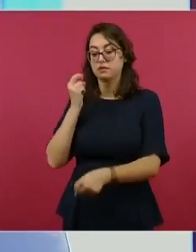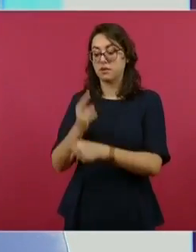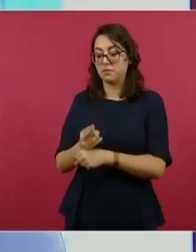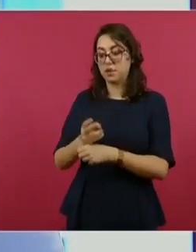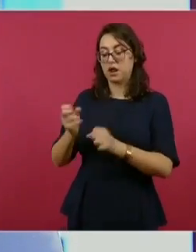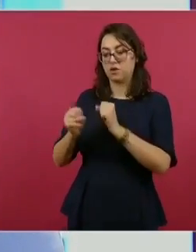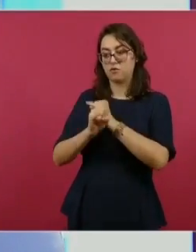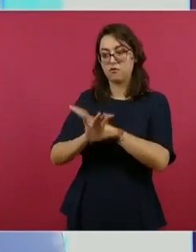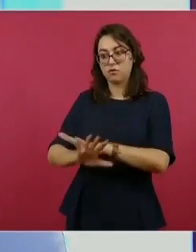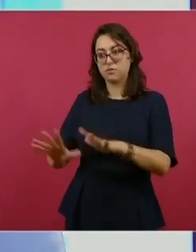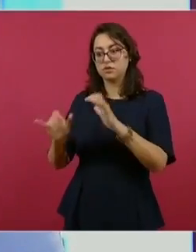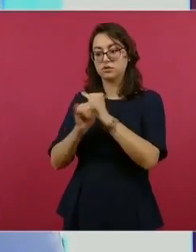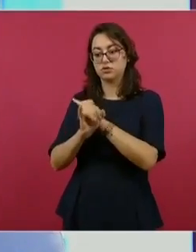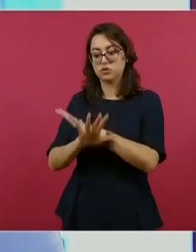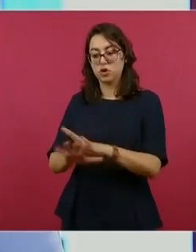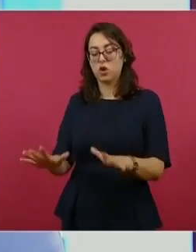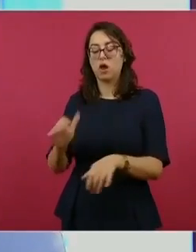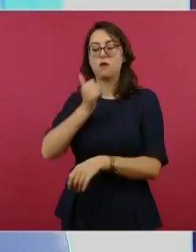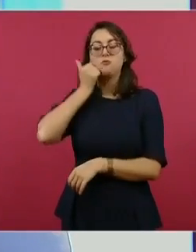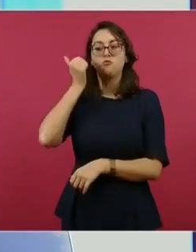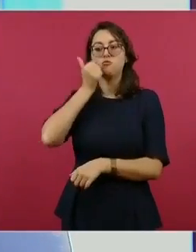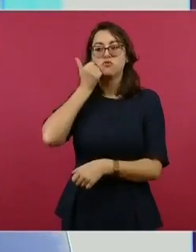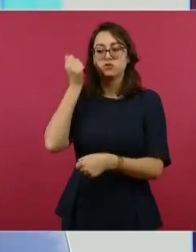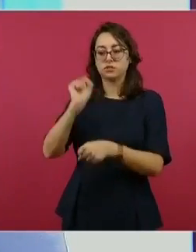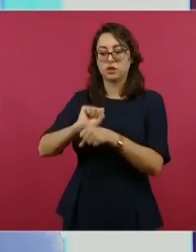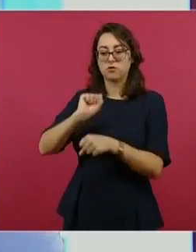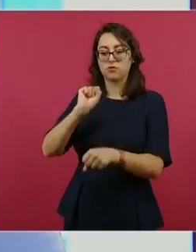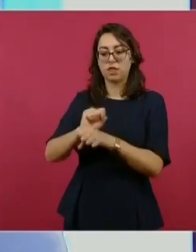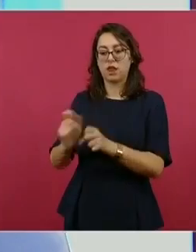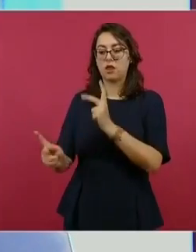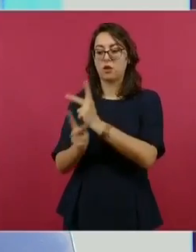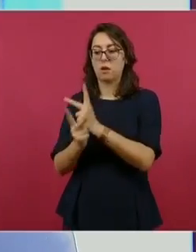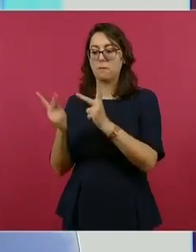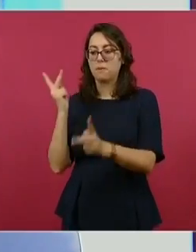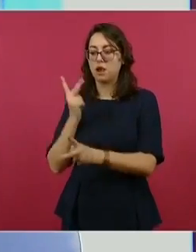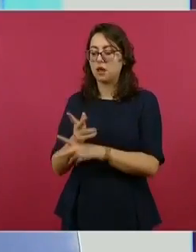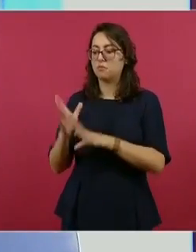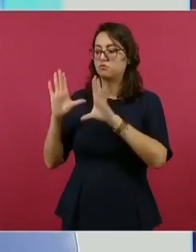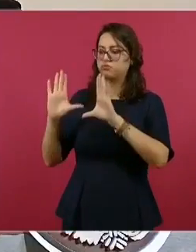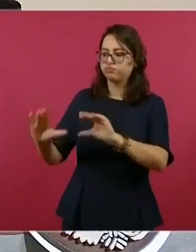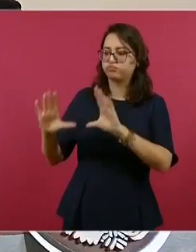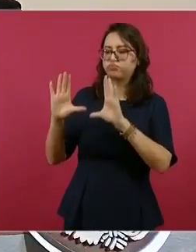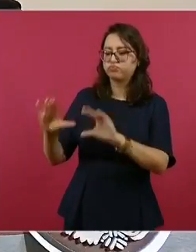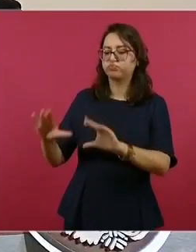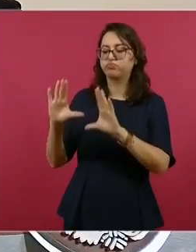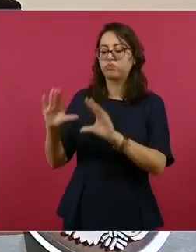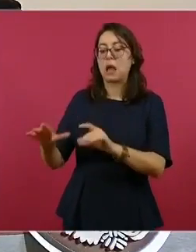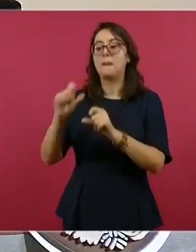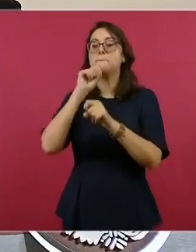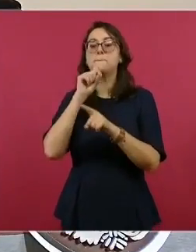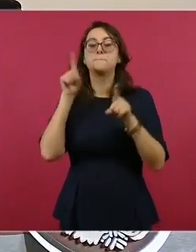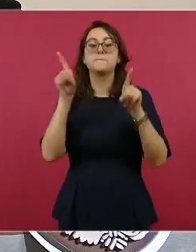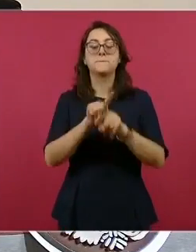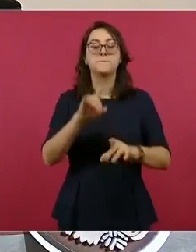educación media superior, así como una campaña de comunicación que se